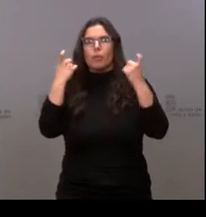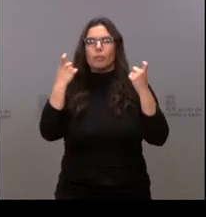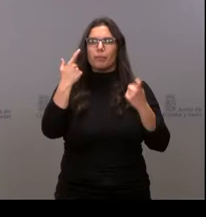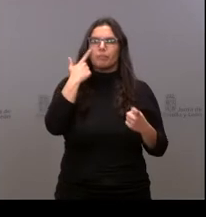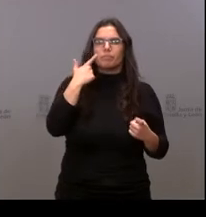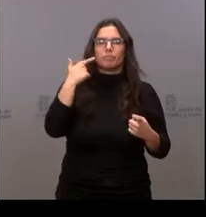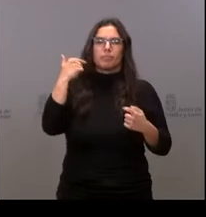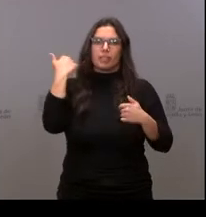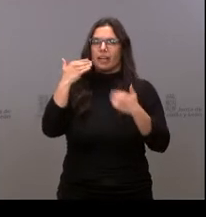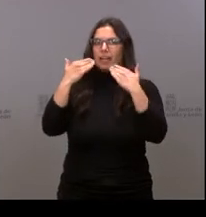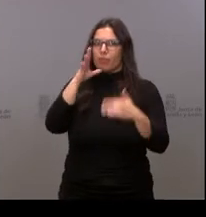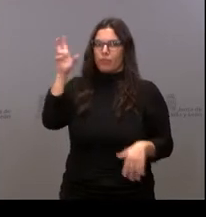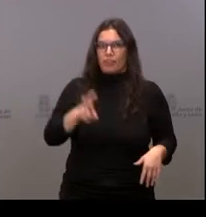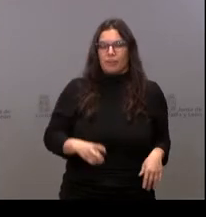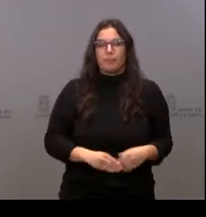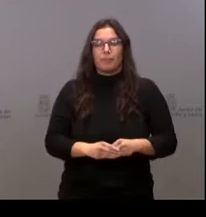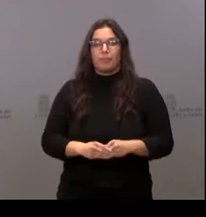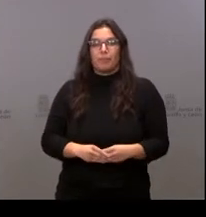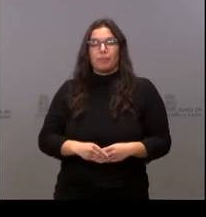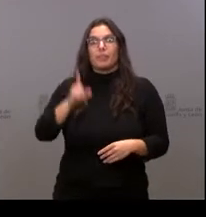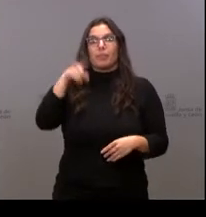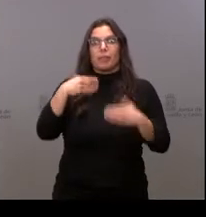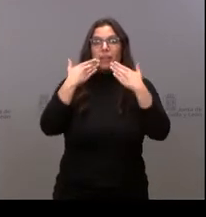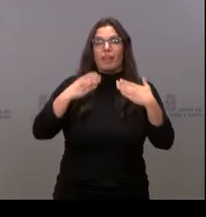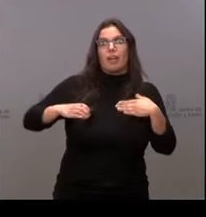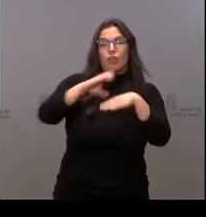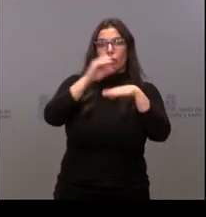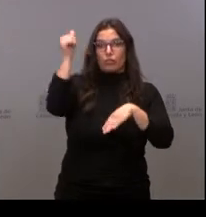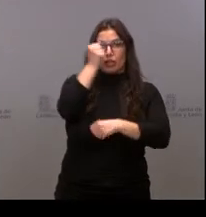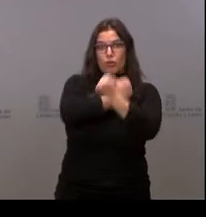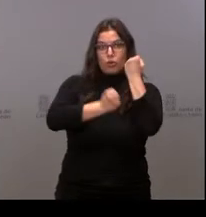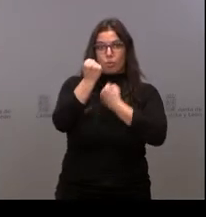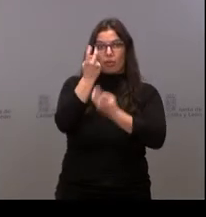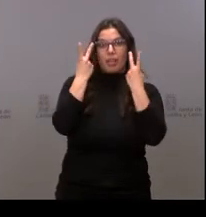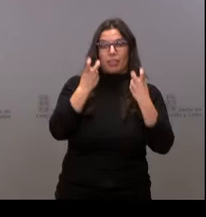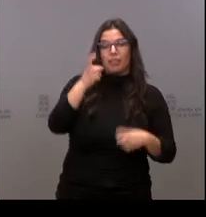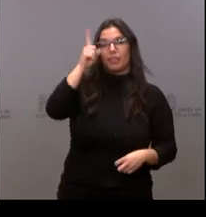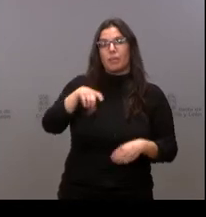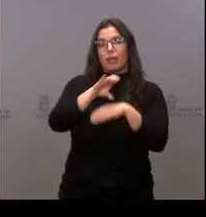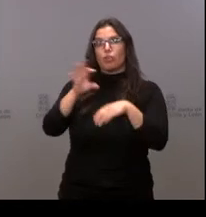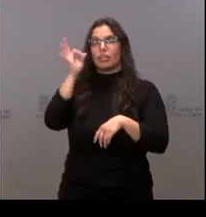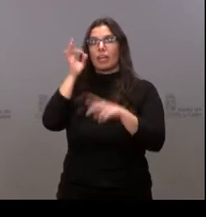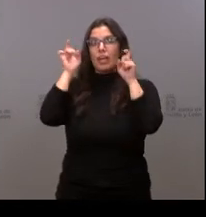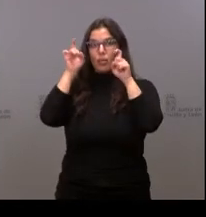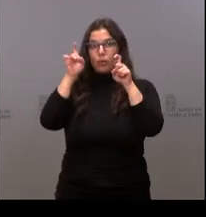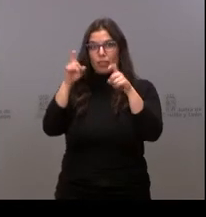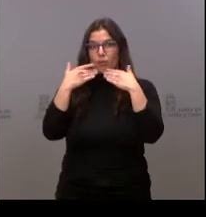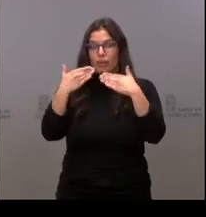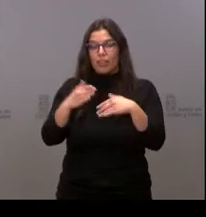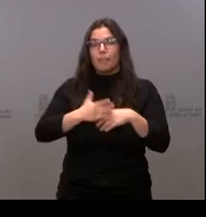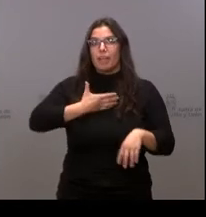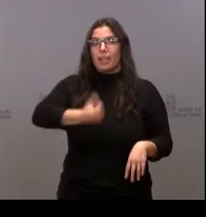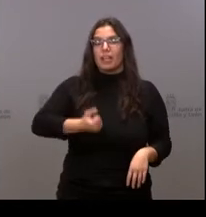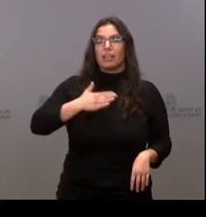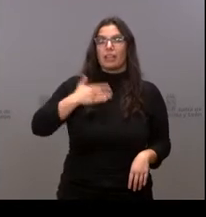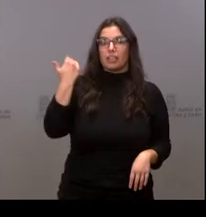presidente, por estar aquí. Gracias, consejero de Economía y Hacienda, por estar hoy aquí con nosotros. Gracias, consejera de Educación de nuestra tierra, alcalde de Soria,